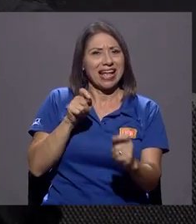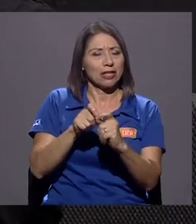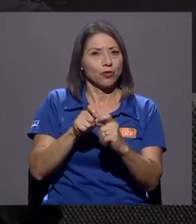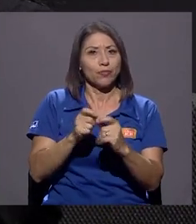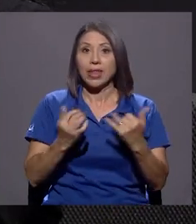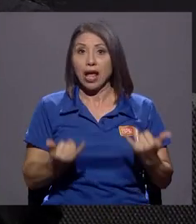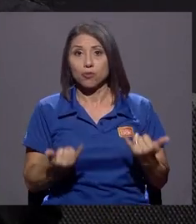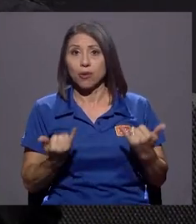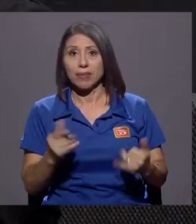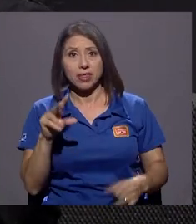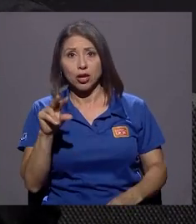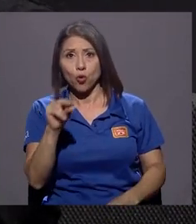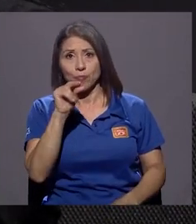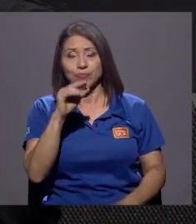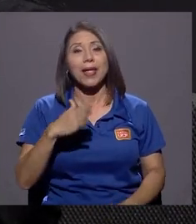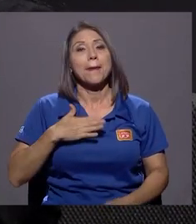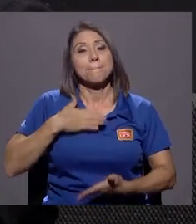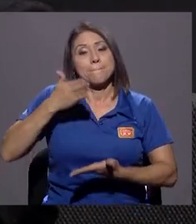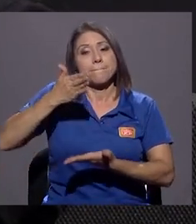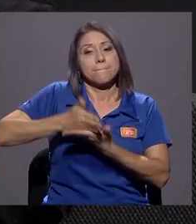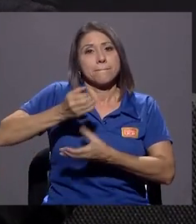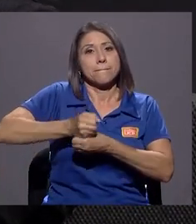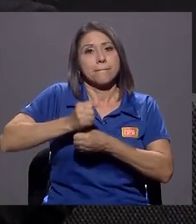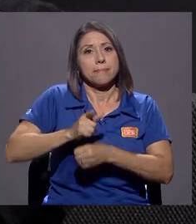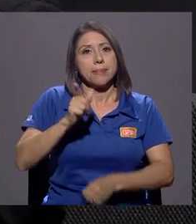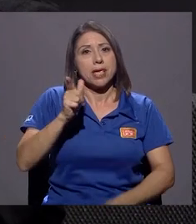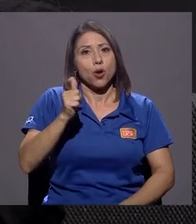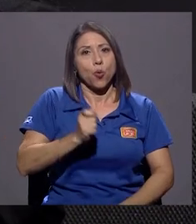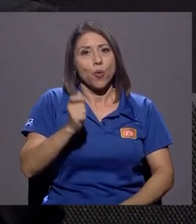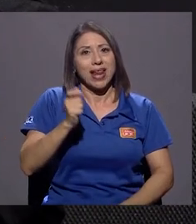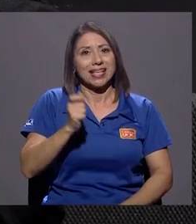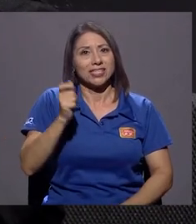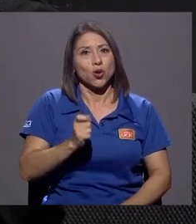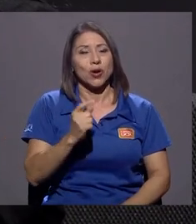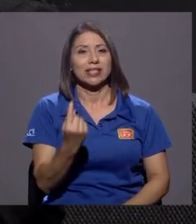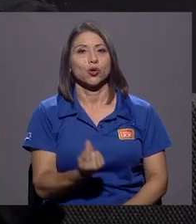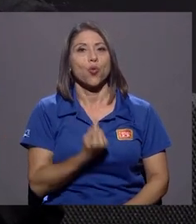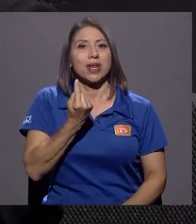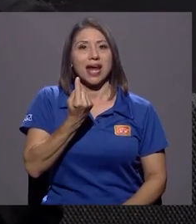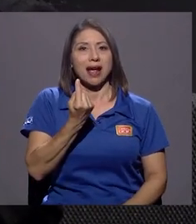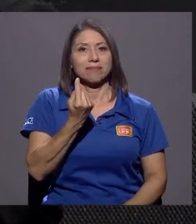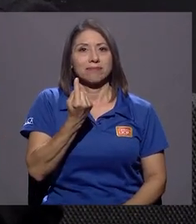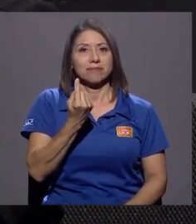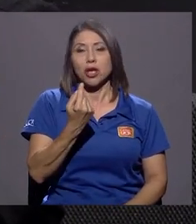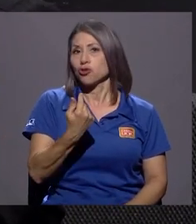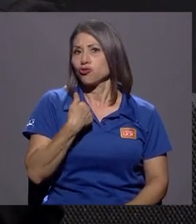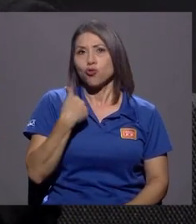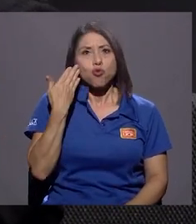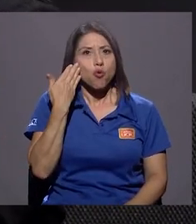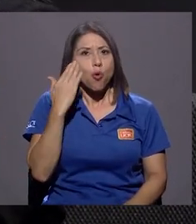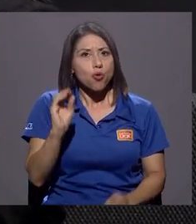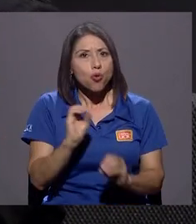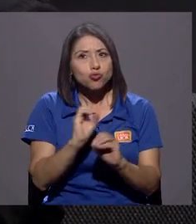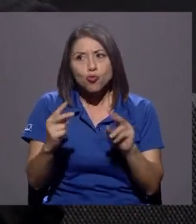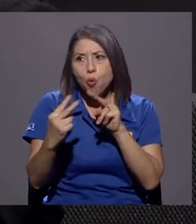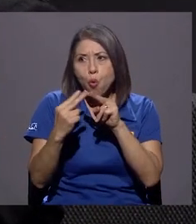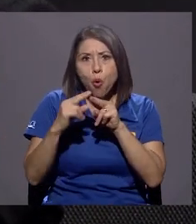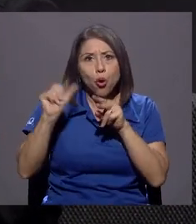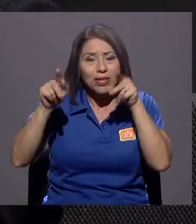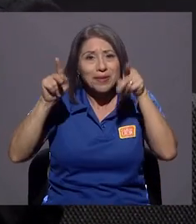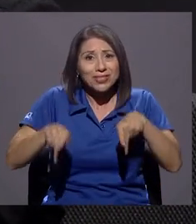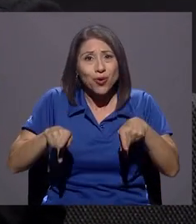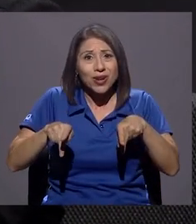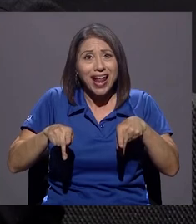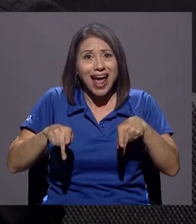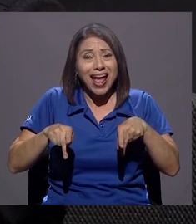Actualmente no. De hecho, mi jubilación es única. O sea, yo no conozco el caso de alguien más que la hayan jubilado en cuatro